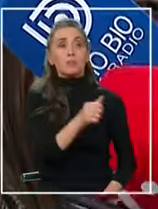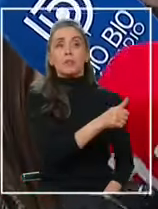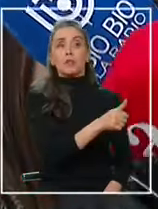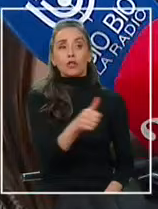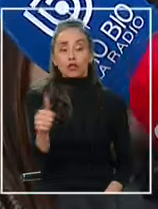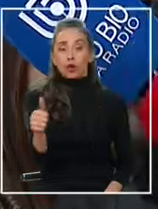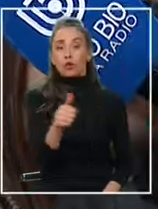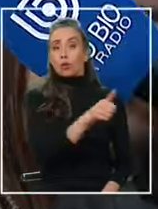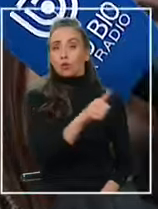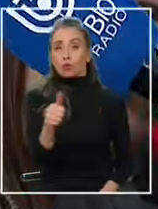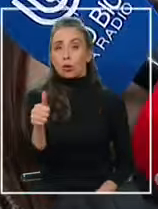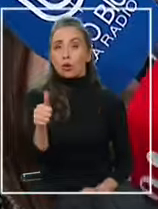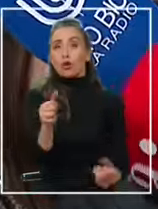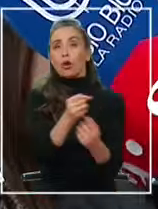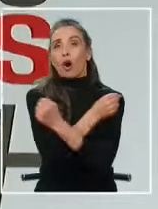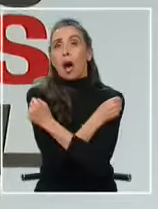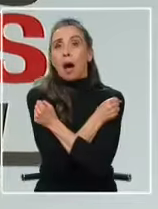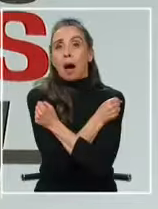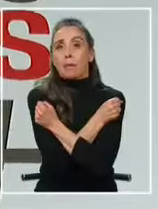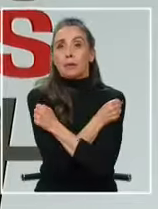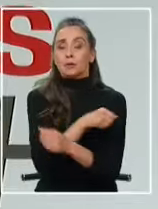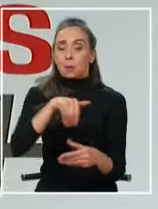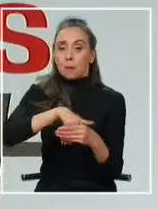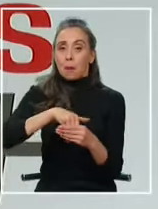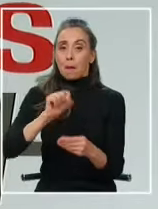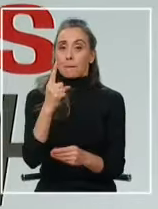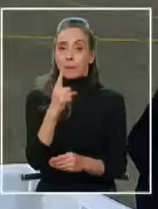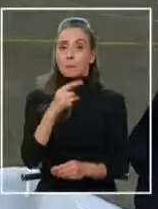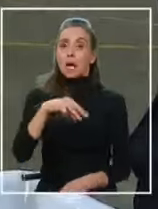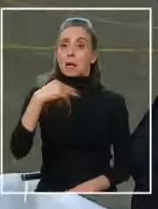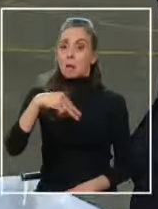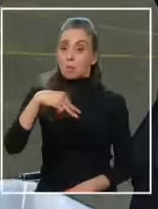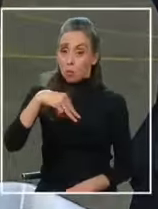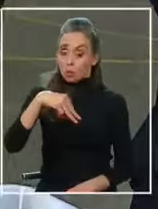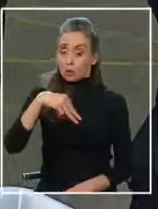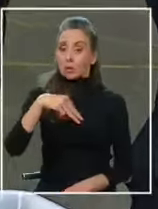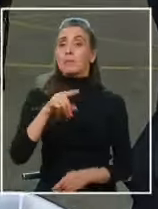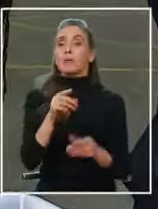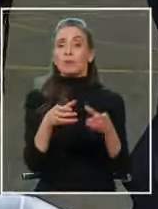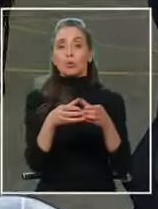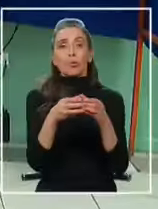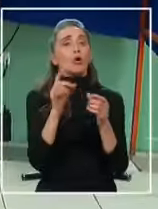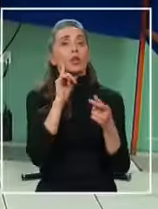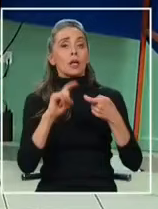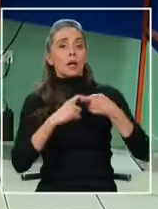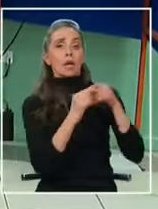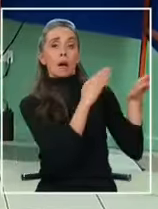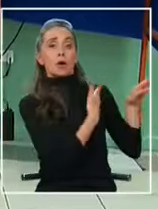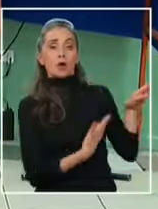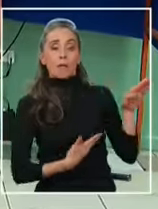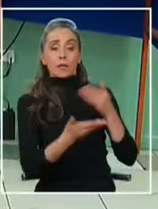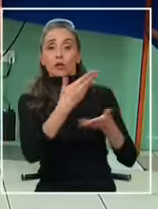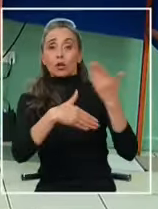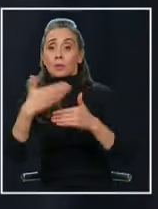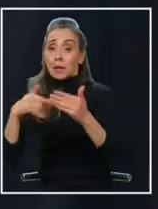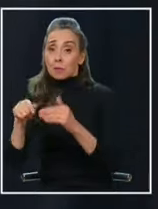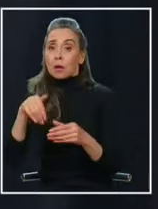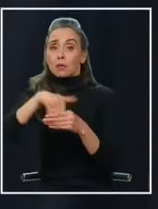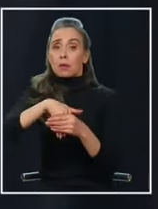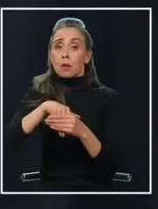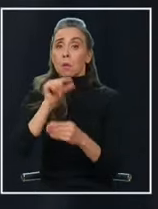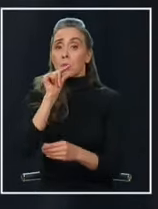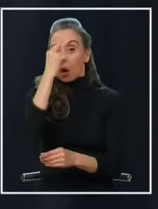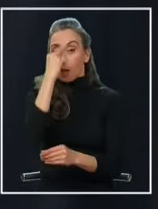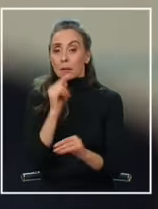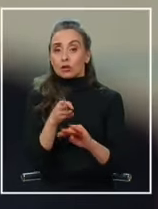todas, a todas los abrazamos. Primarias municipales que reordenan el mapa oficialista, elecciones que tuvieron baja participación,